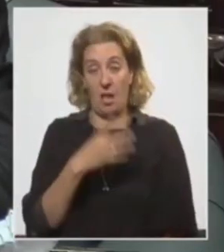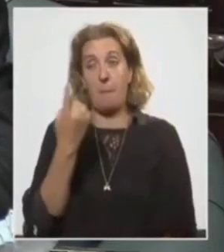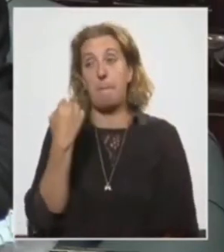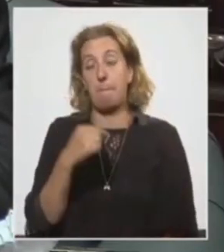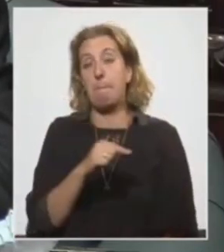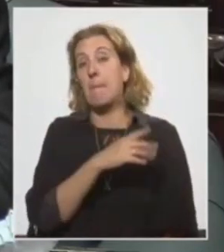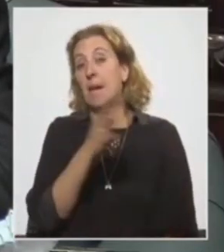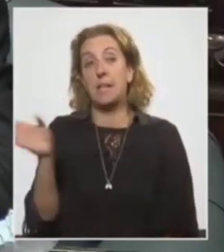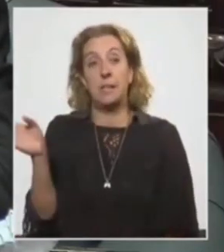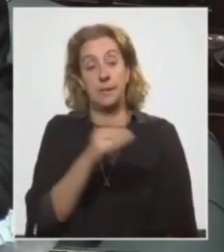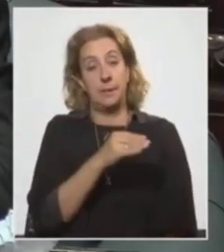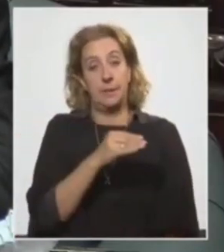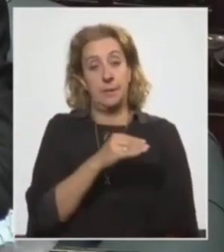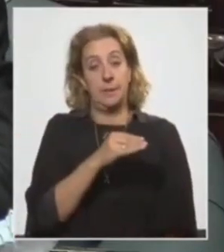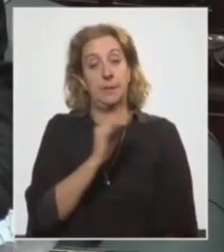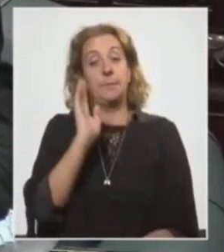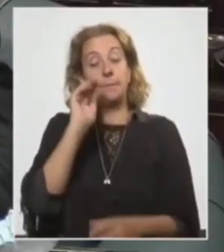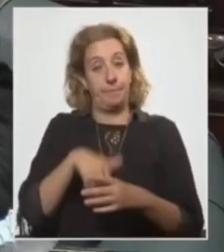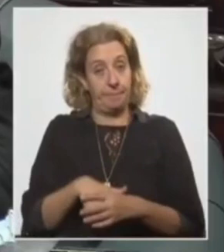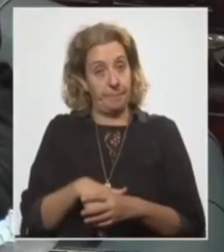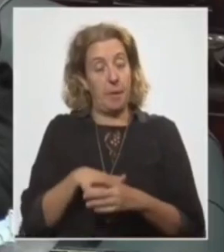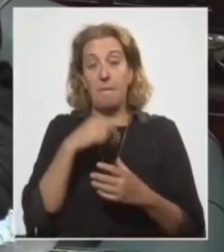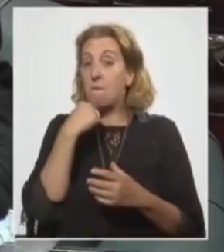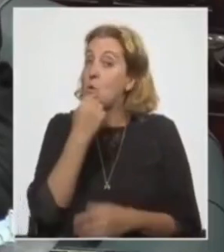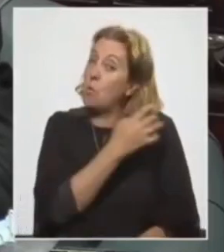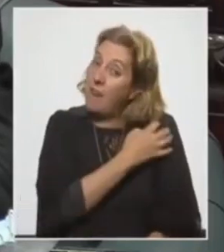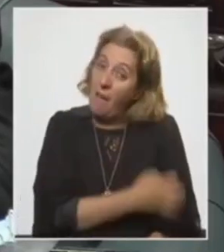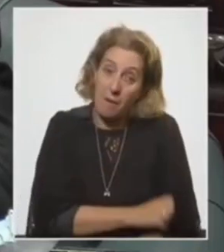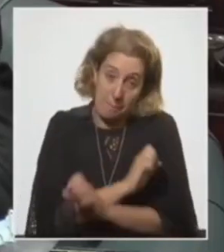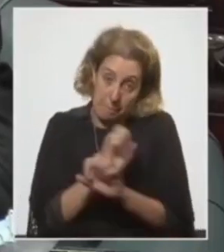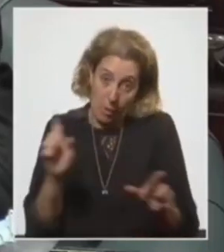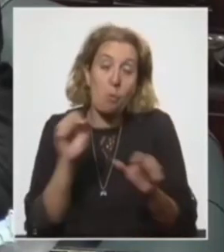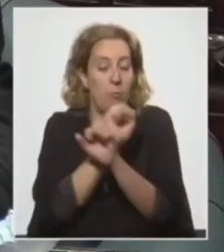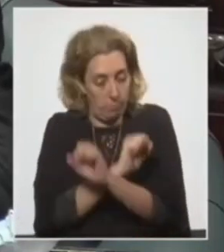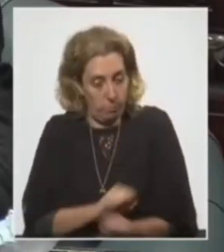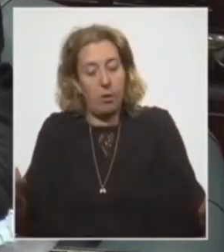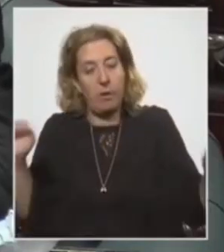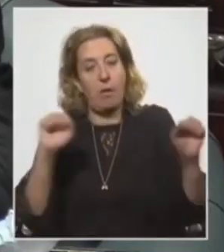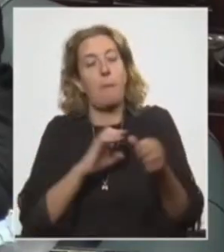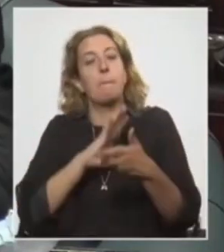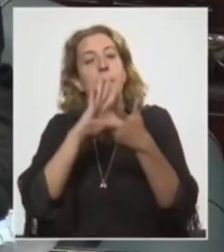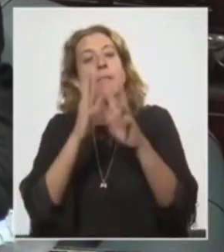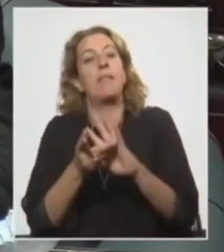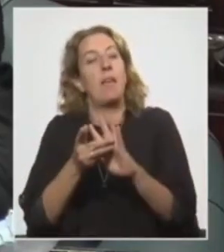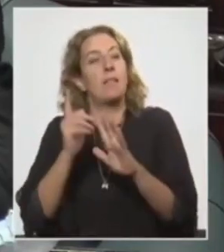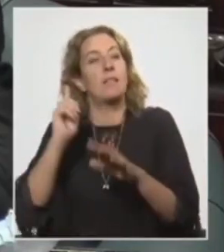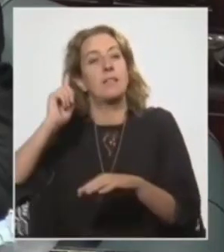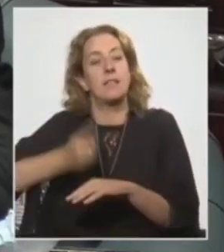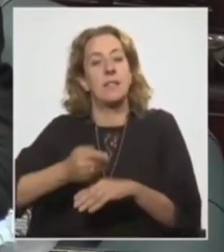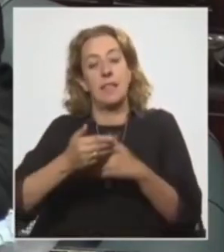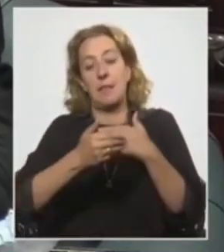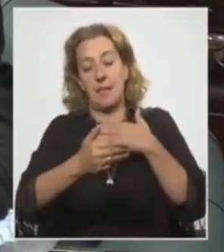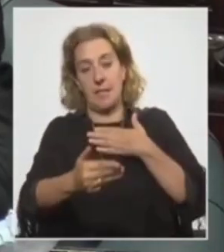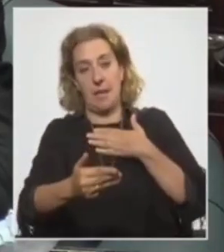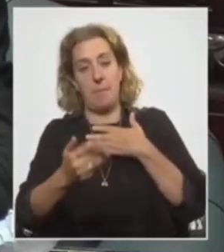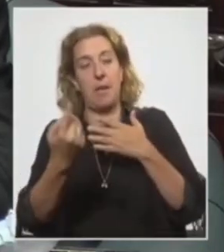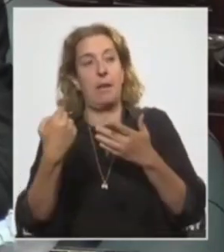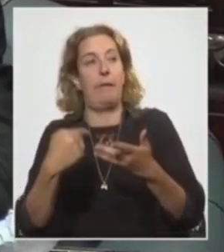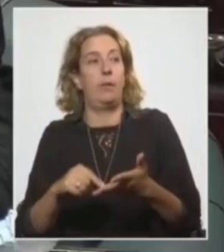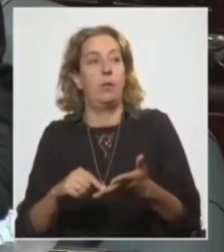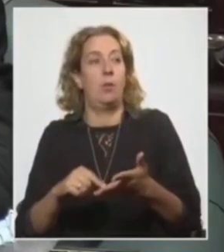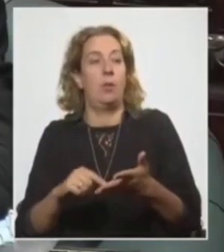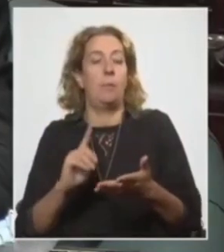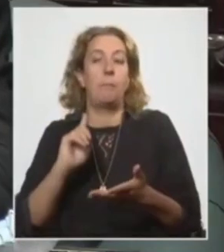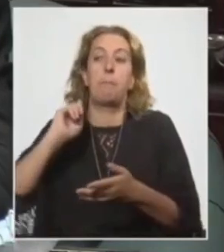que todos, incluidos los más vulnerables, puedan tomar las medidas de distanciamiento, las medidas